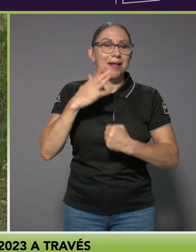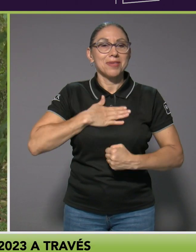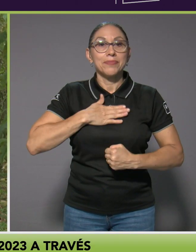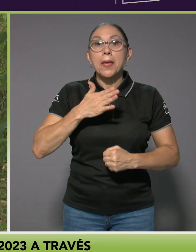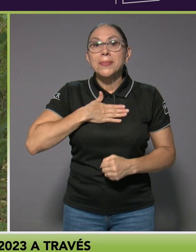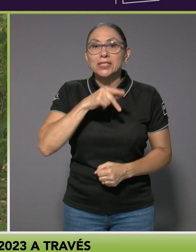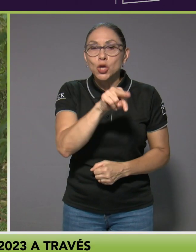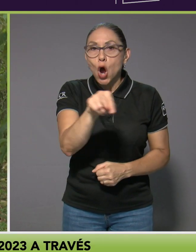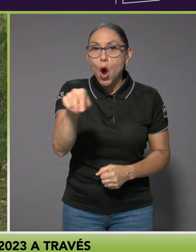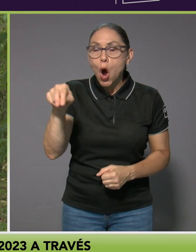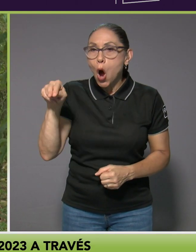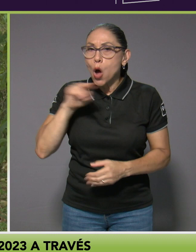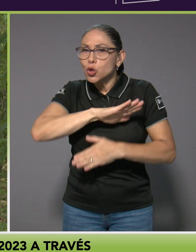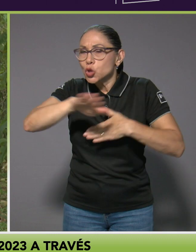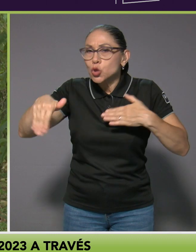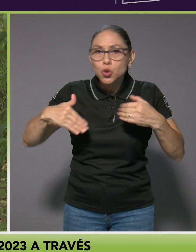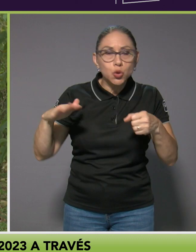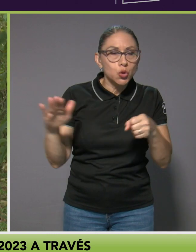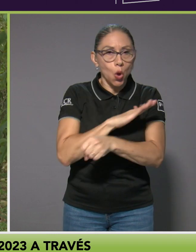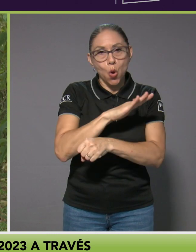todos, todos, todos, todos, todos, todos.